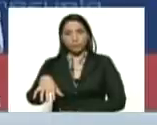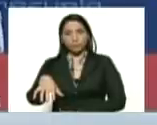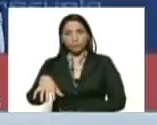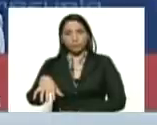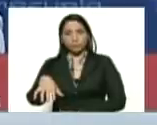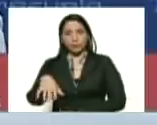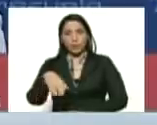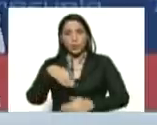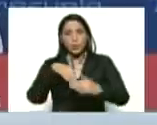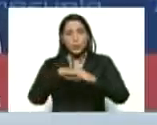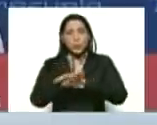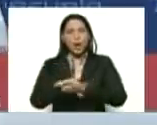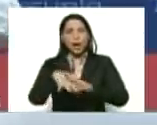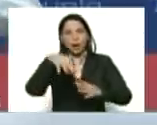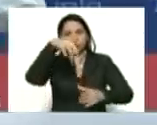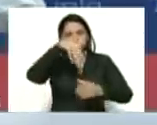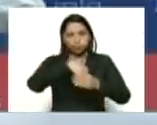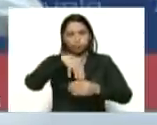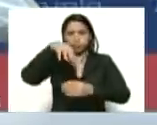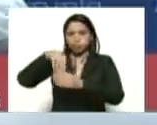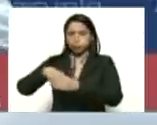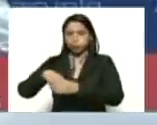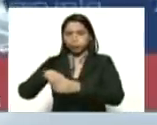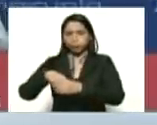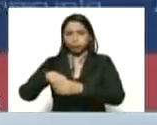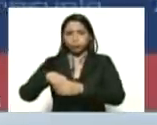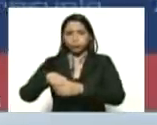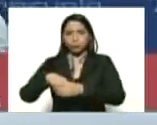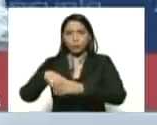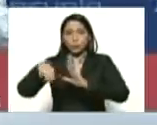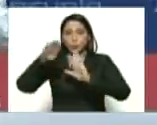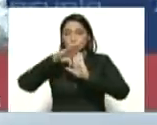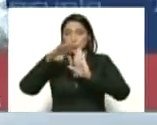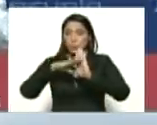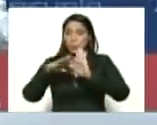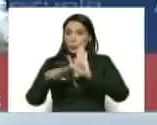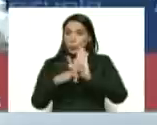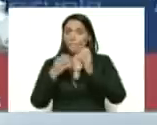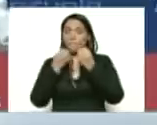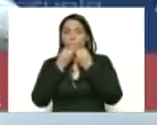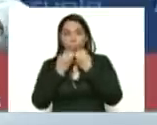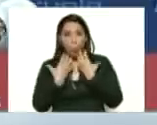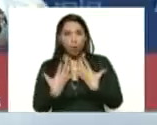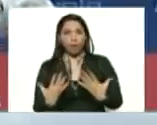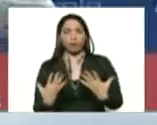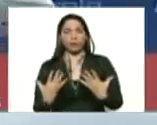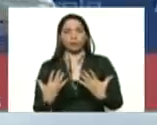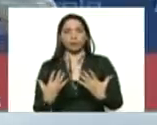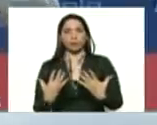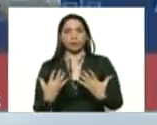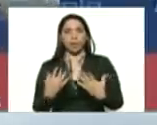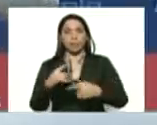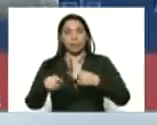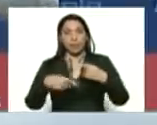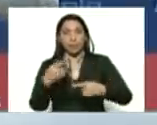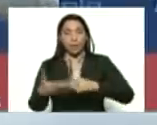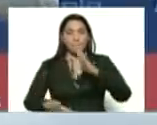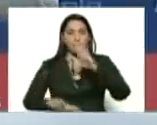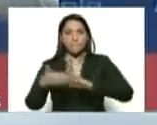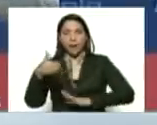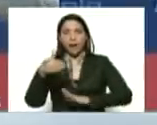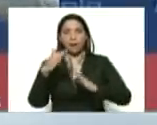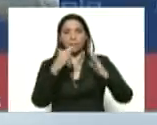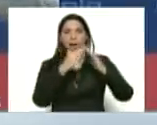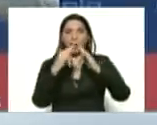guardan una pequeña cuarentena con sus condiciones buenas y después van para su hogar